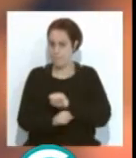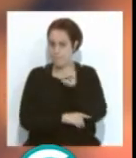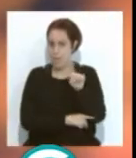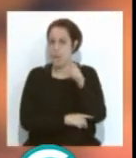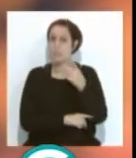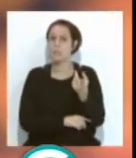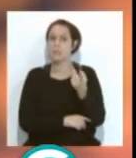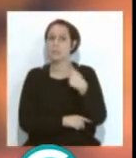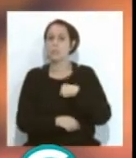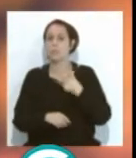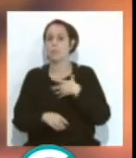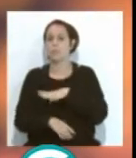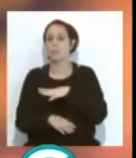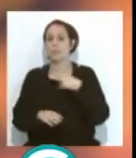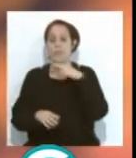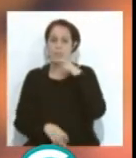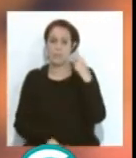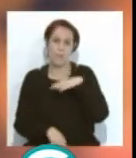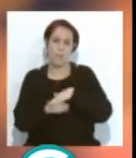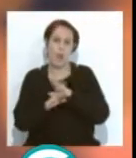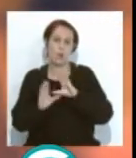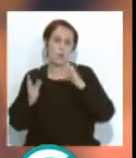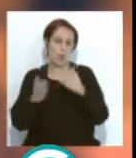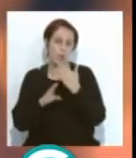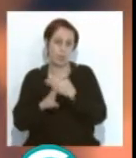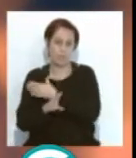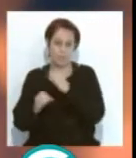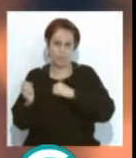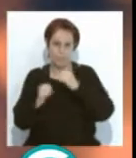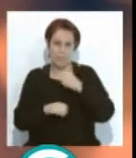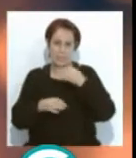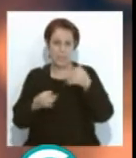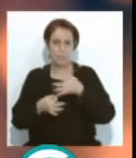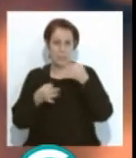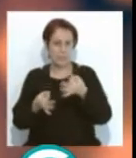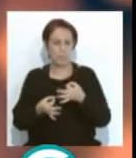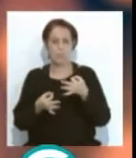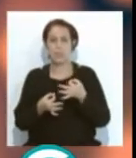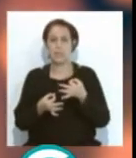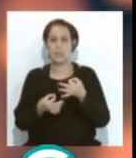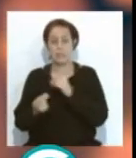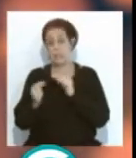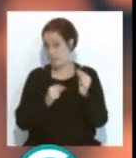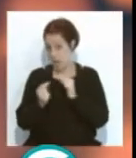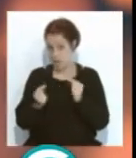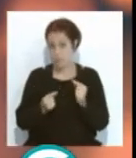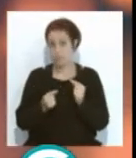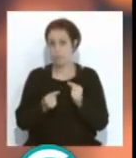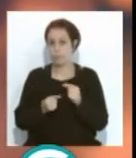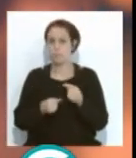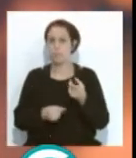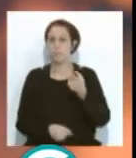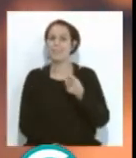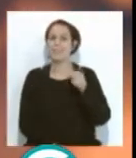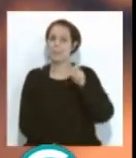también para agrupaciones en preliminares, que también es algo que ha estado siempre muy en el debate. ¿Cuál creéis?